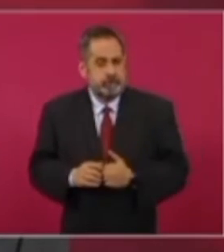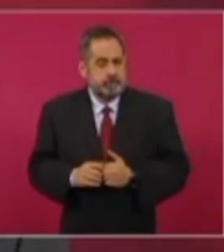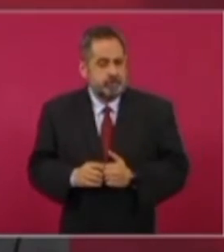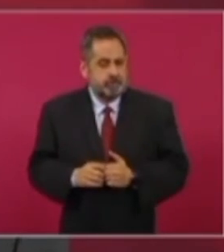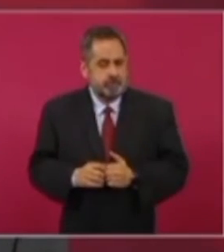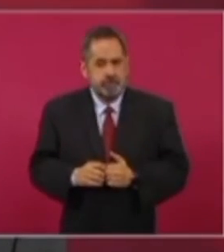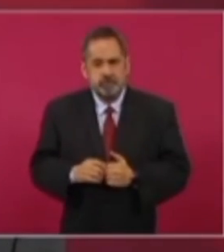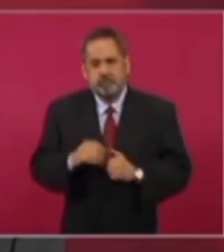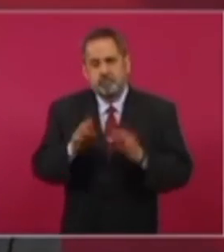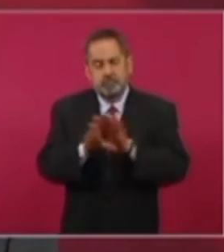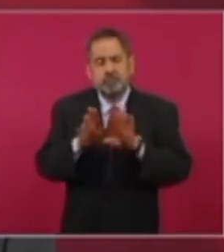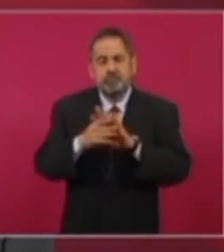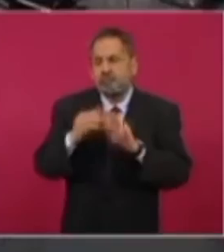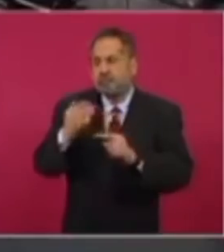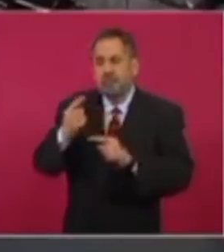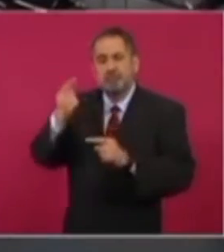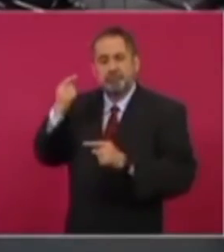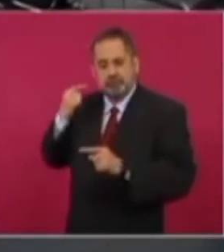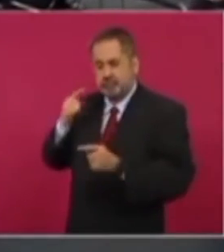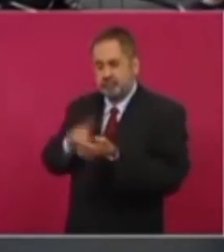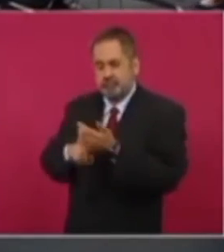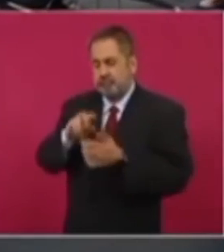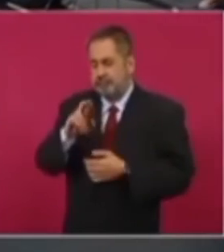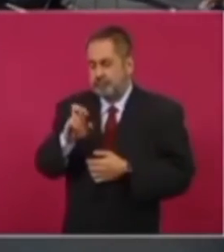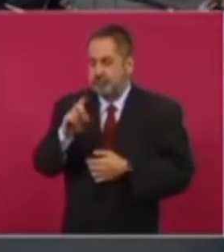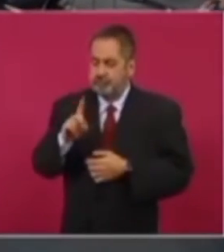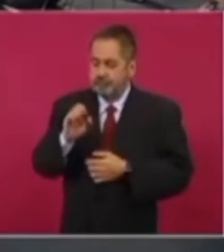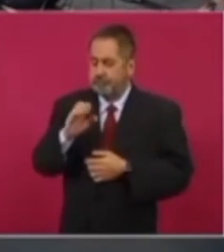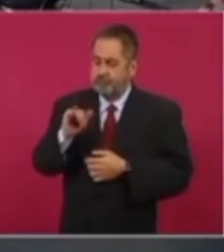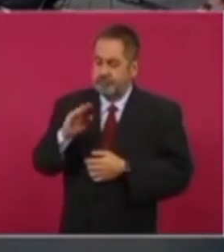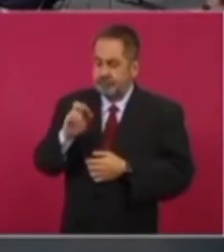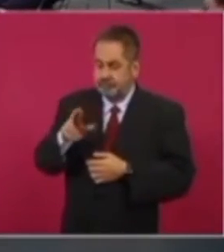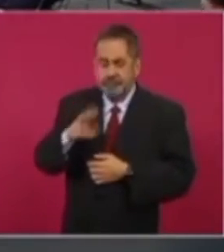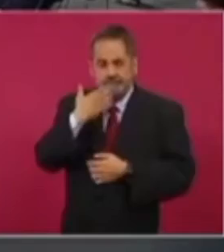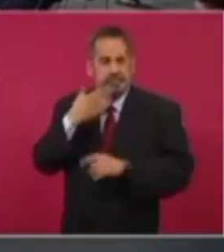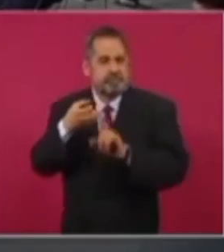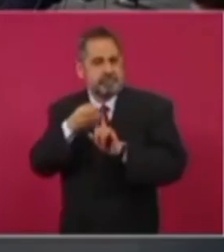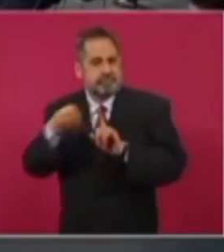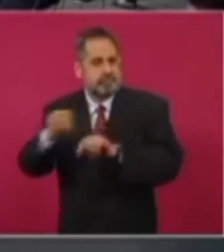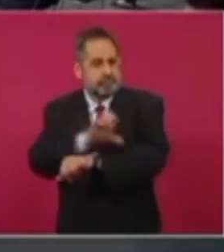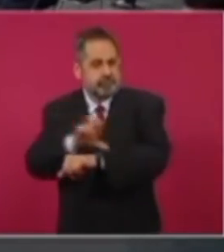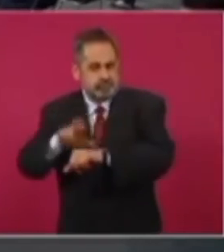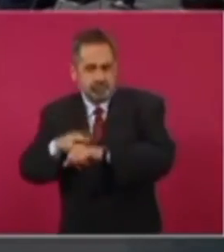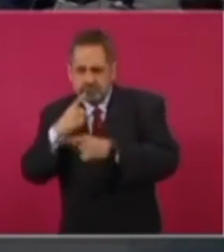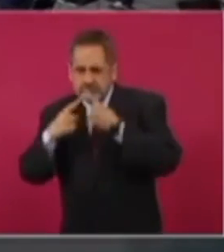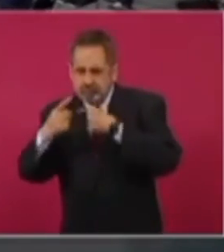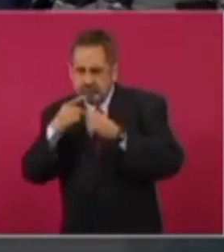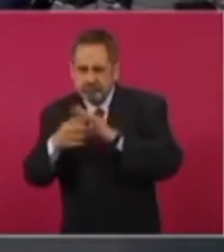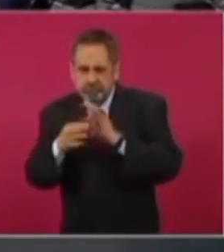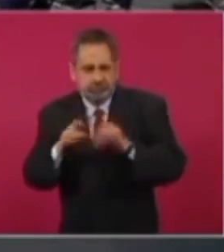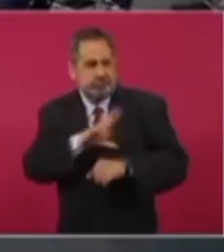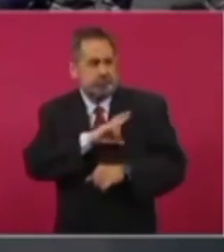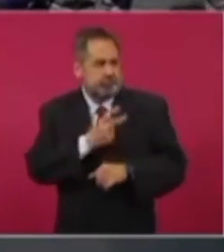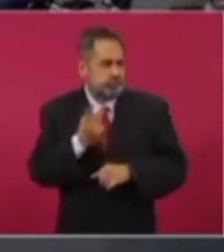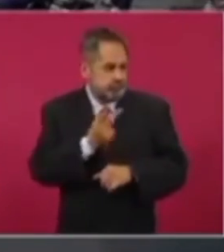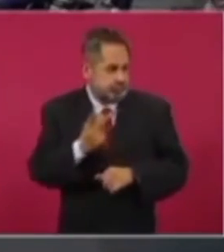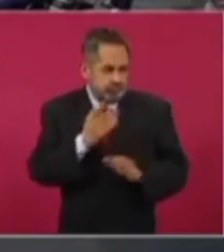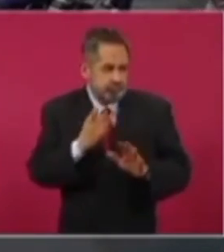la experiencia que tuvimos en Remdesivir, tuvimos una muy buena coordinación con el sector privado, de modo que